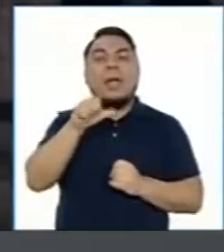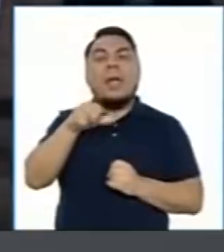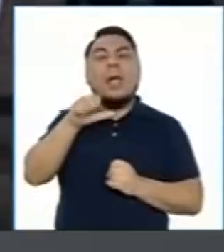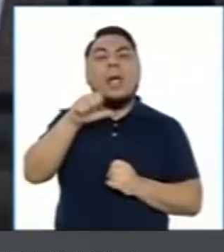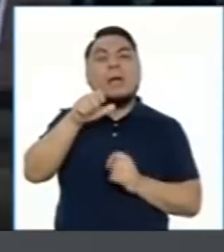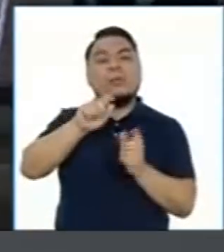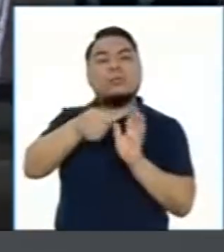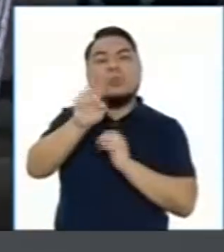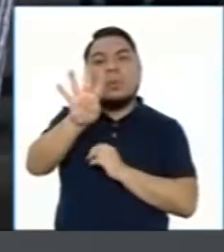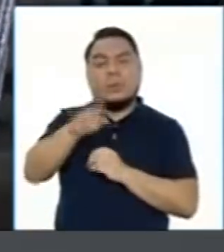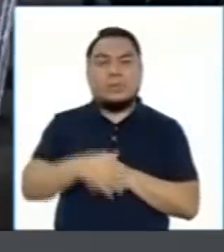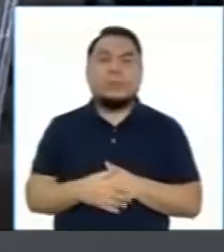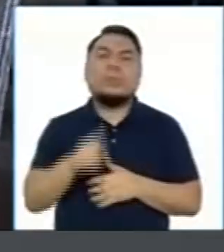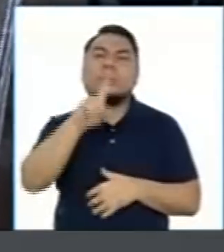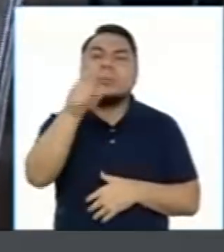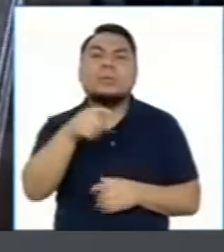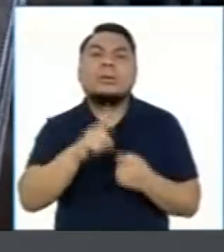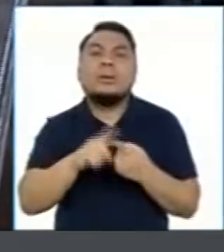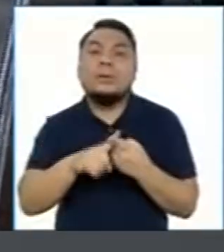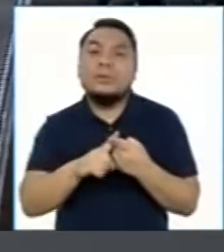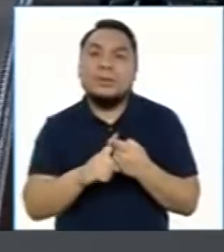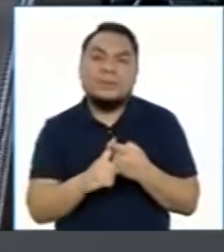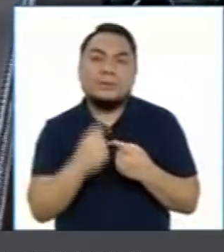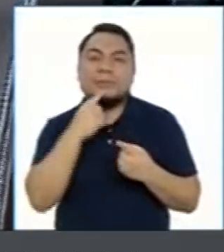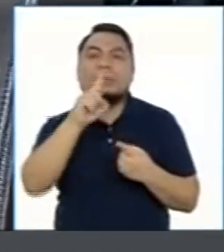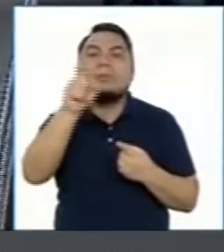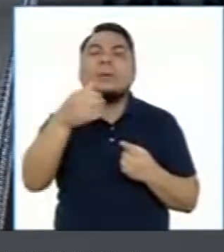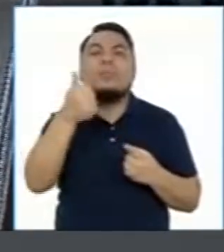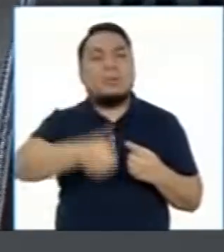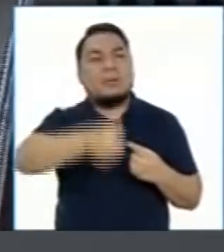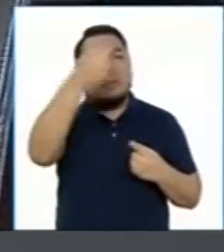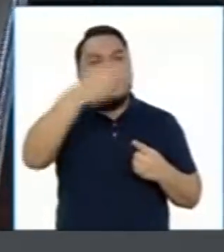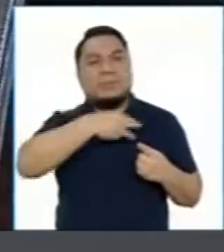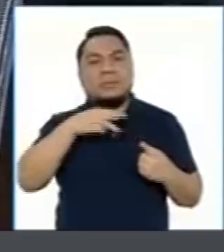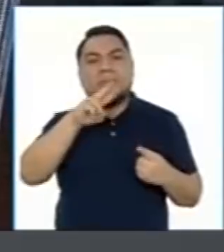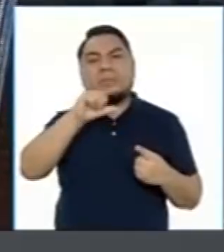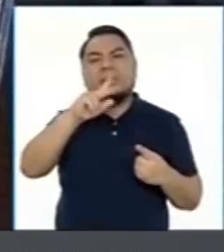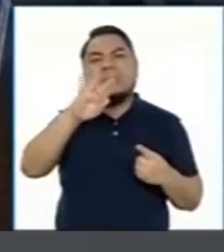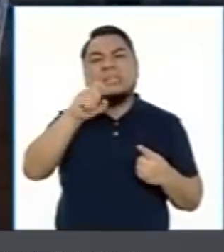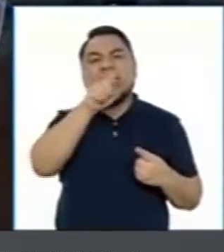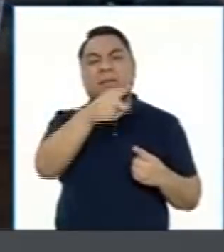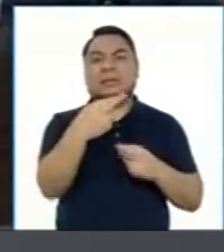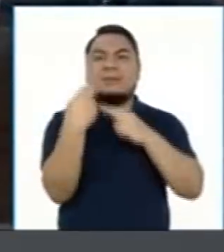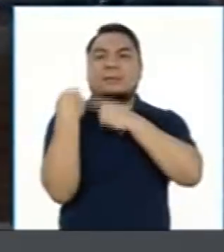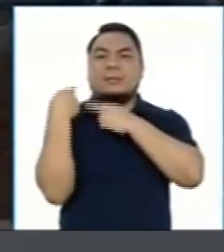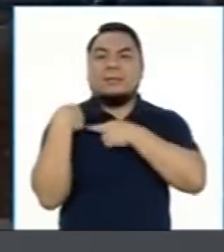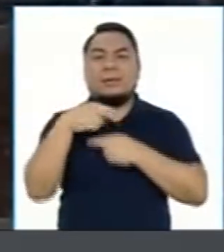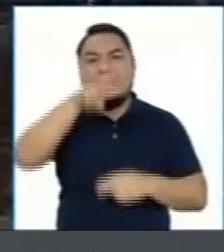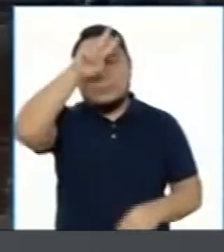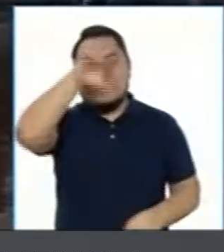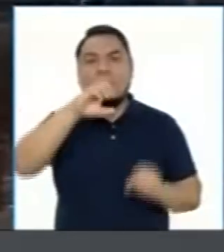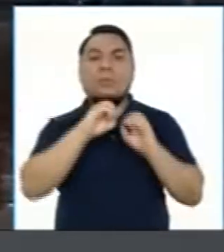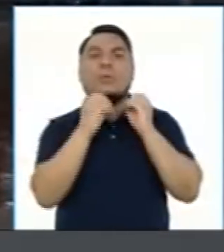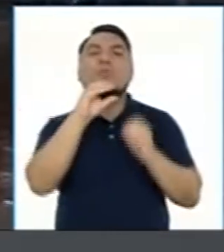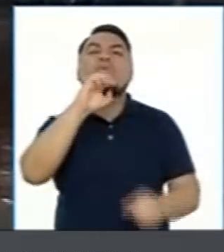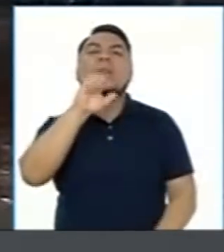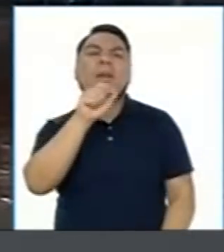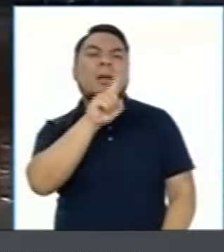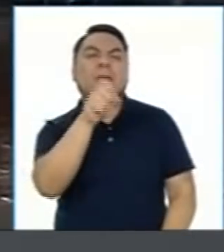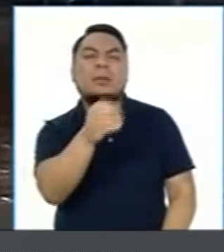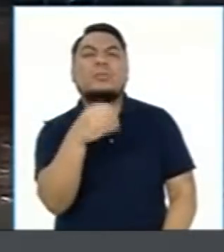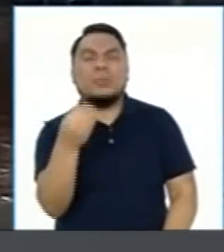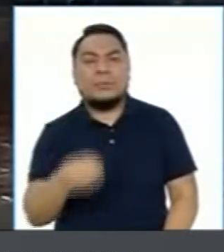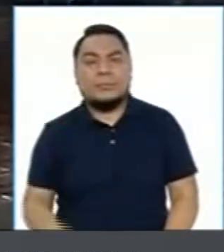Uno, ¿por qué razón designó al ex jefe de gabinete Vicente Ceballos como representante del Perú ante la OEA?